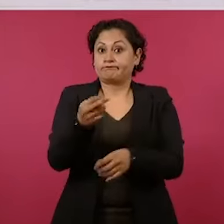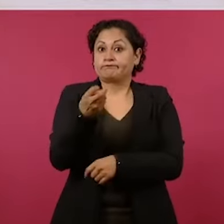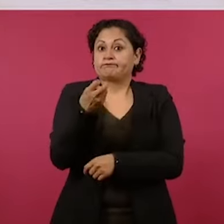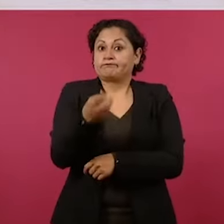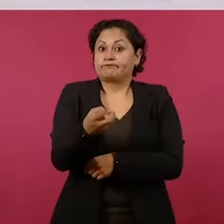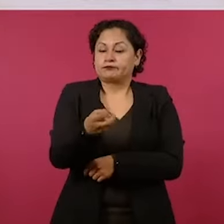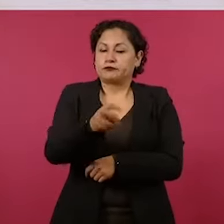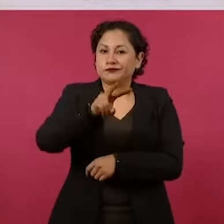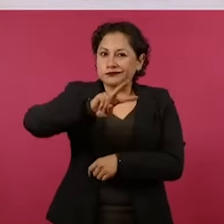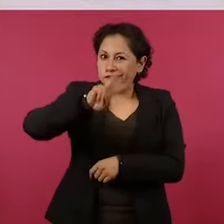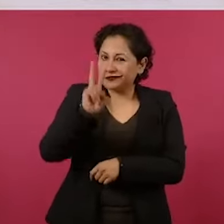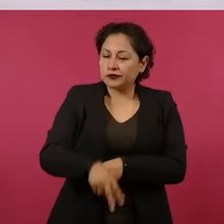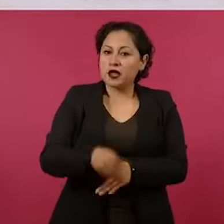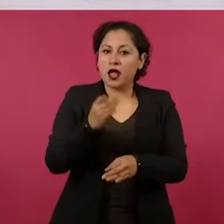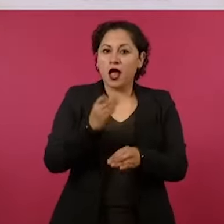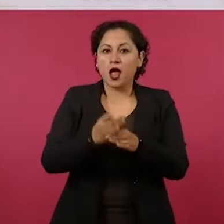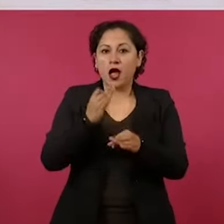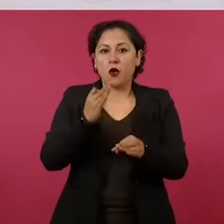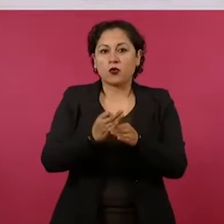o sea,